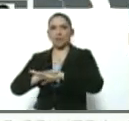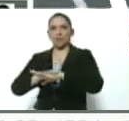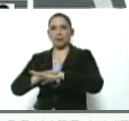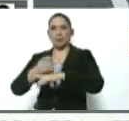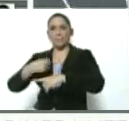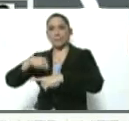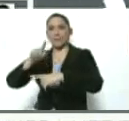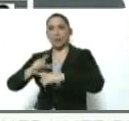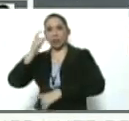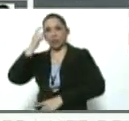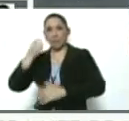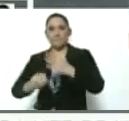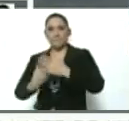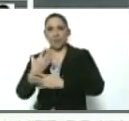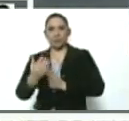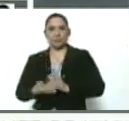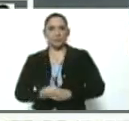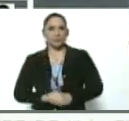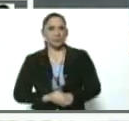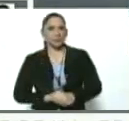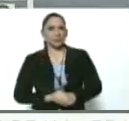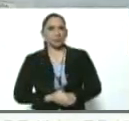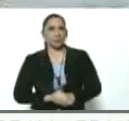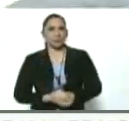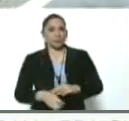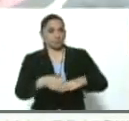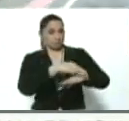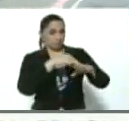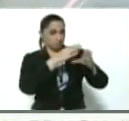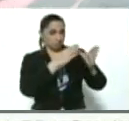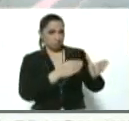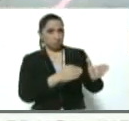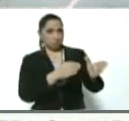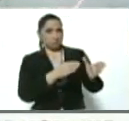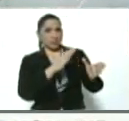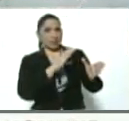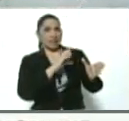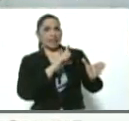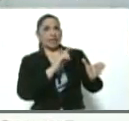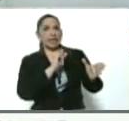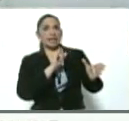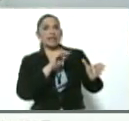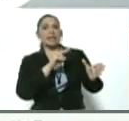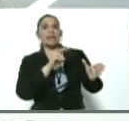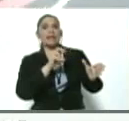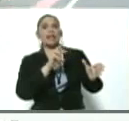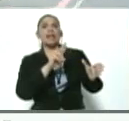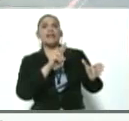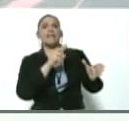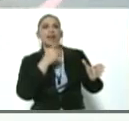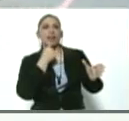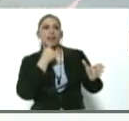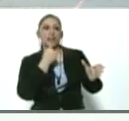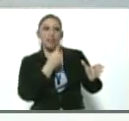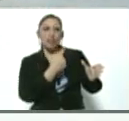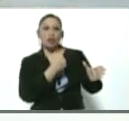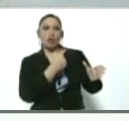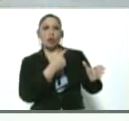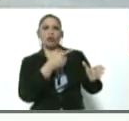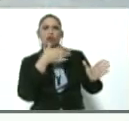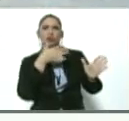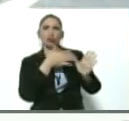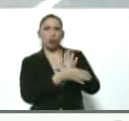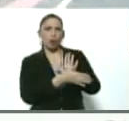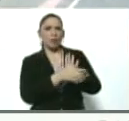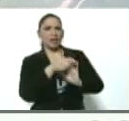primeros días de mayo. Ministro, el señor Alcalá le dijo a la W justamente sobre este tema